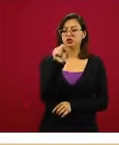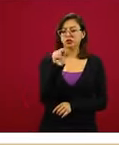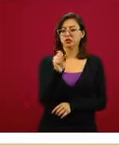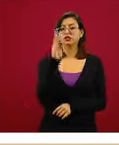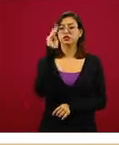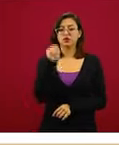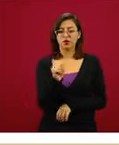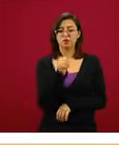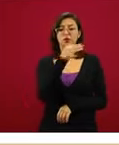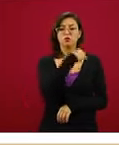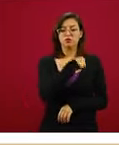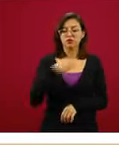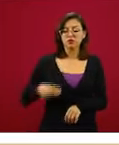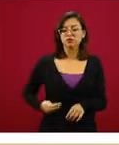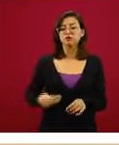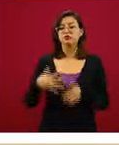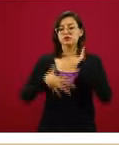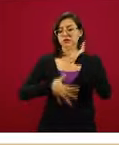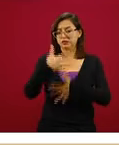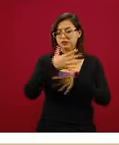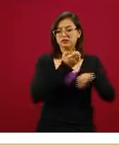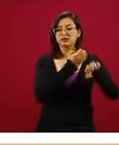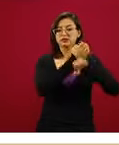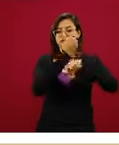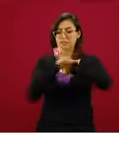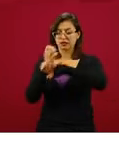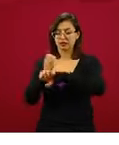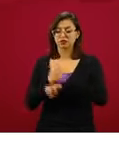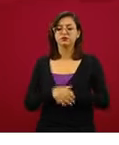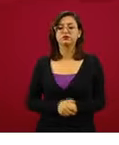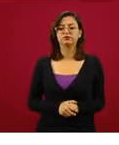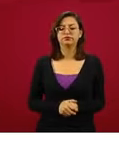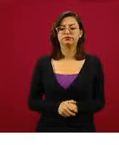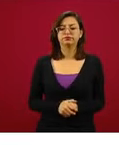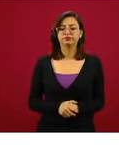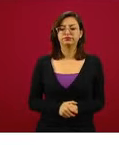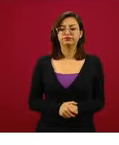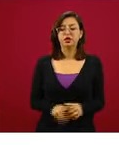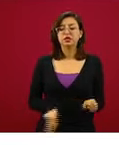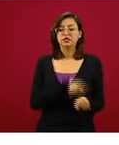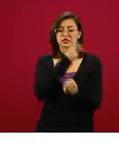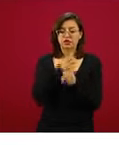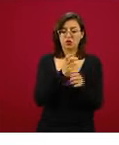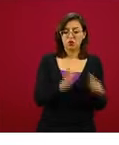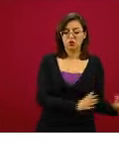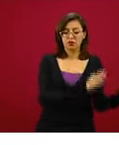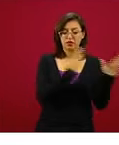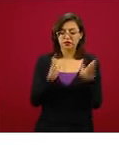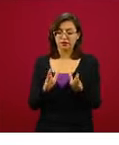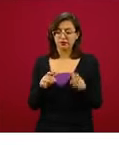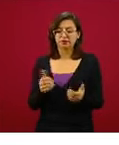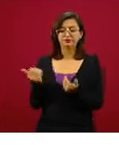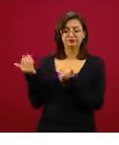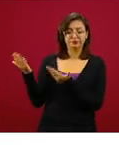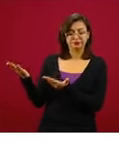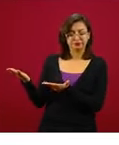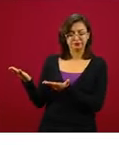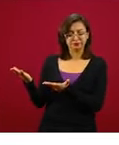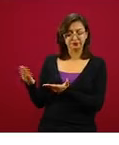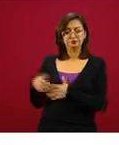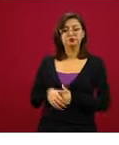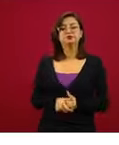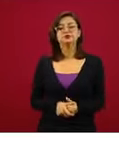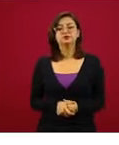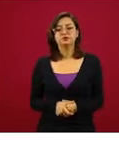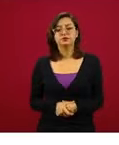15 estados. Adelante. La segunda etapa es etapa de preparación donde vamos a dar a conocer los lineamientos,